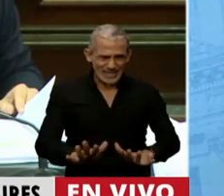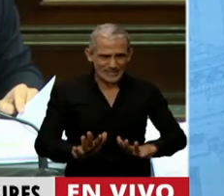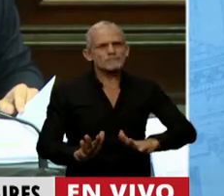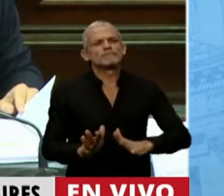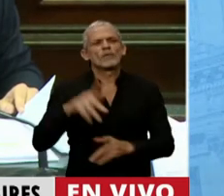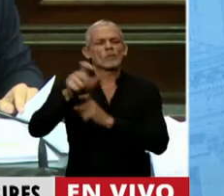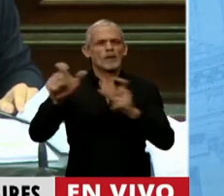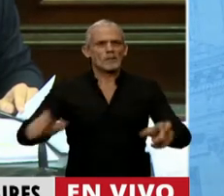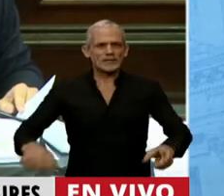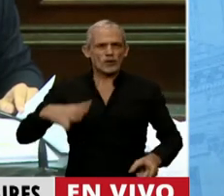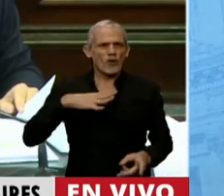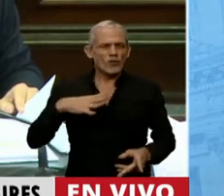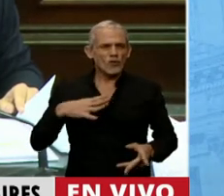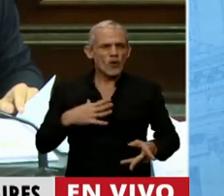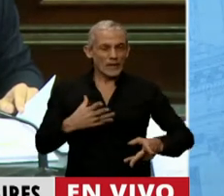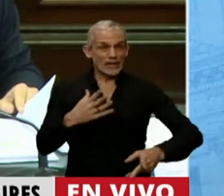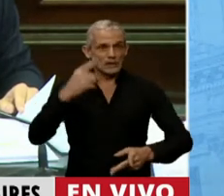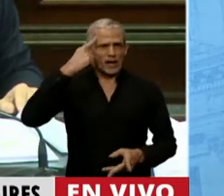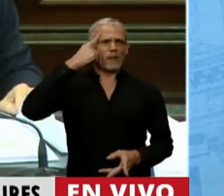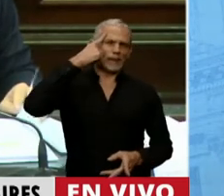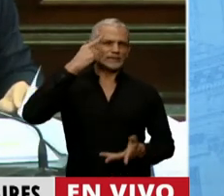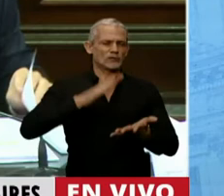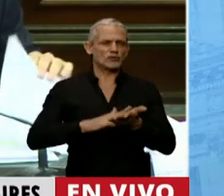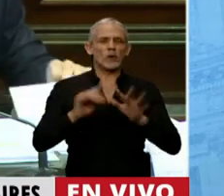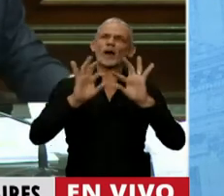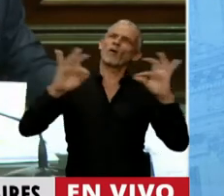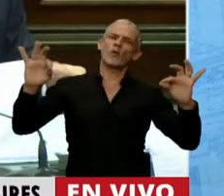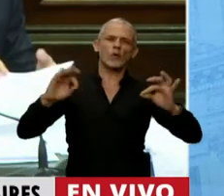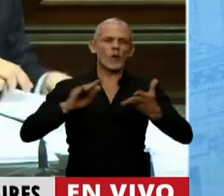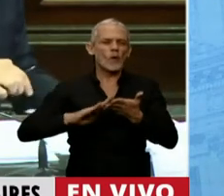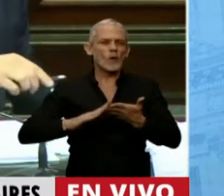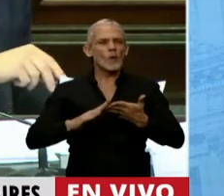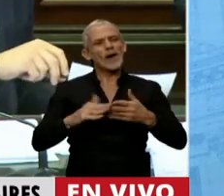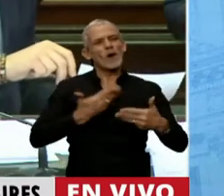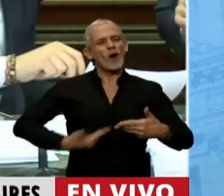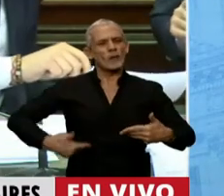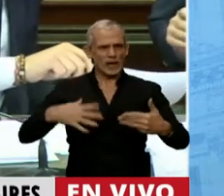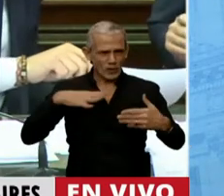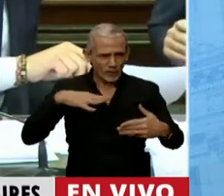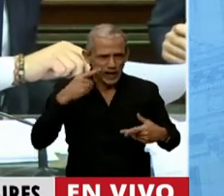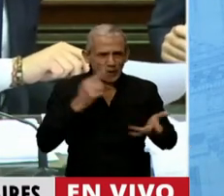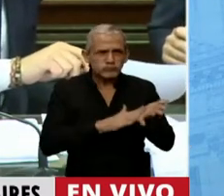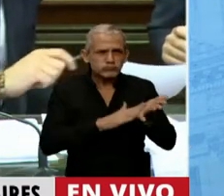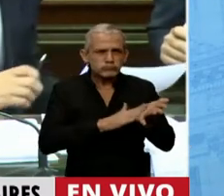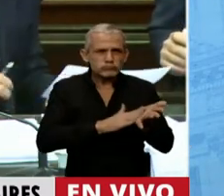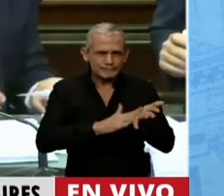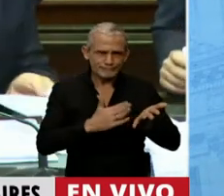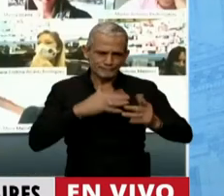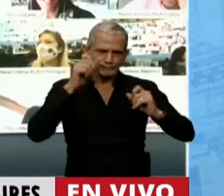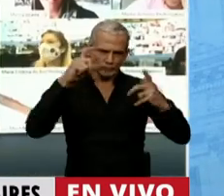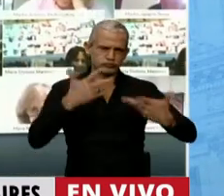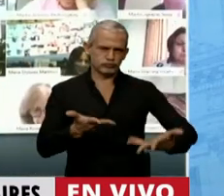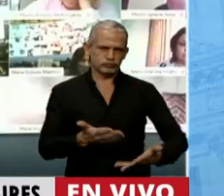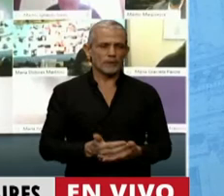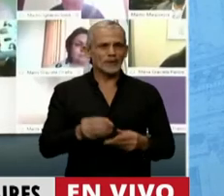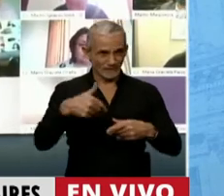quien todavía está pensando en los eslogans del nuevo gobierno y no en lo que practica en realidad, le llamaría la atención.